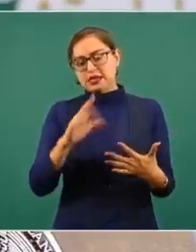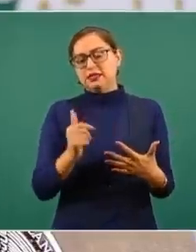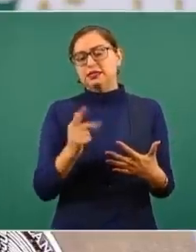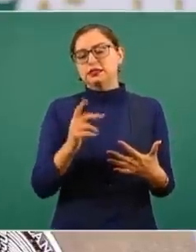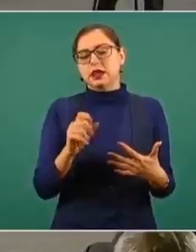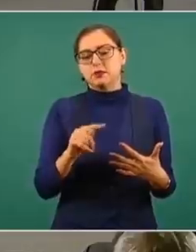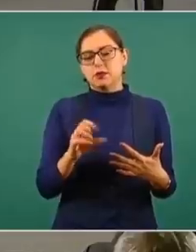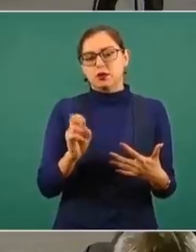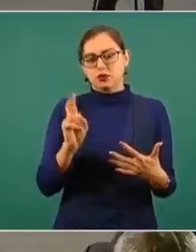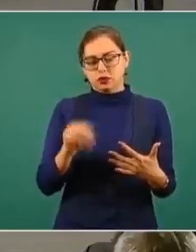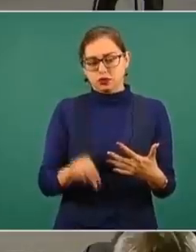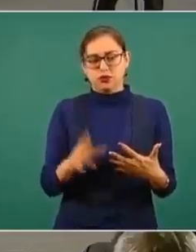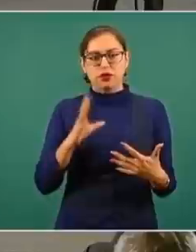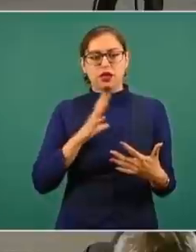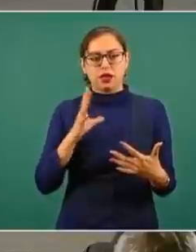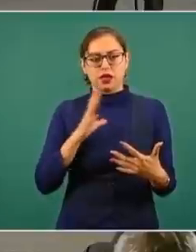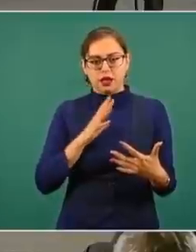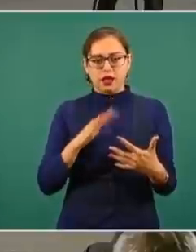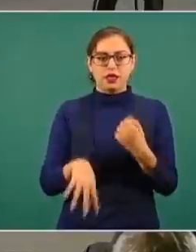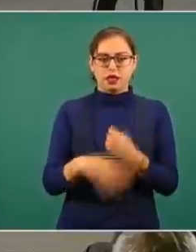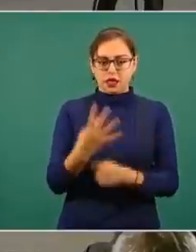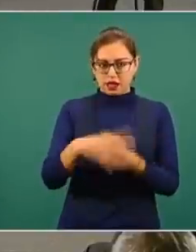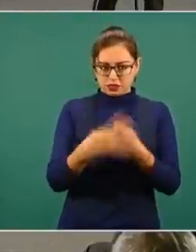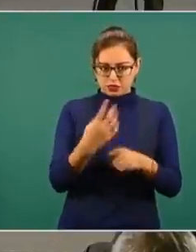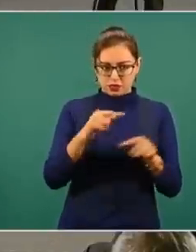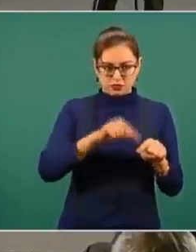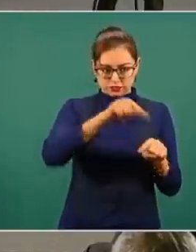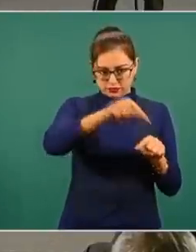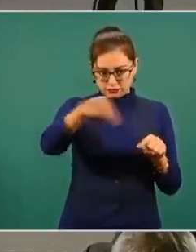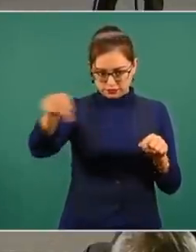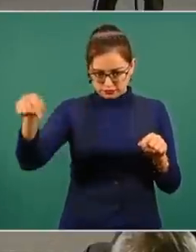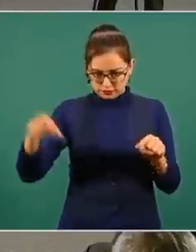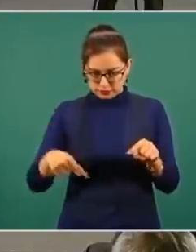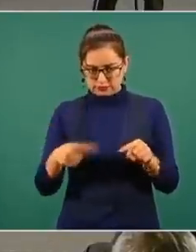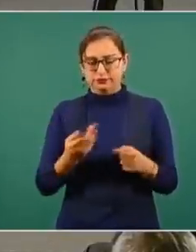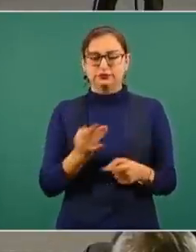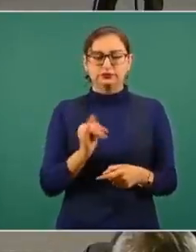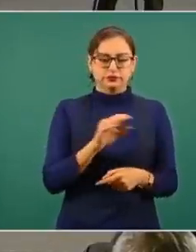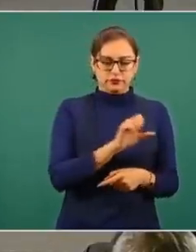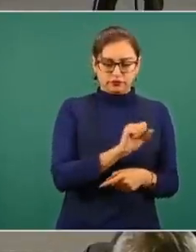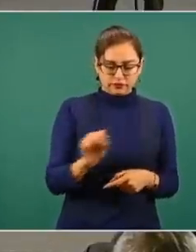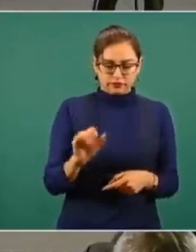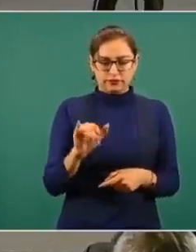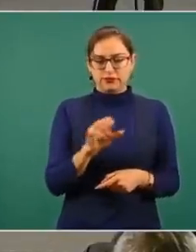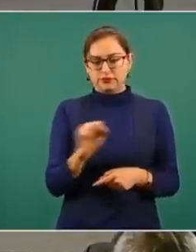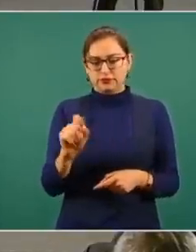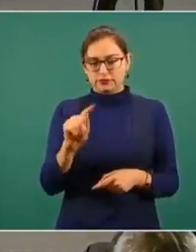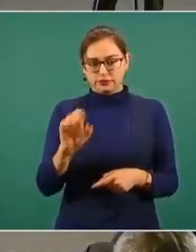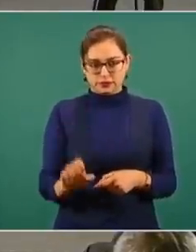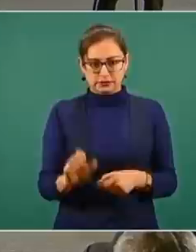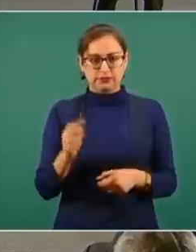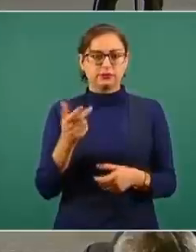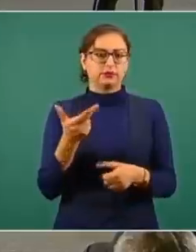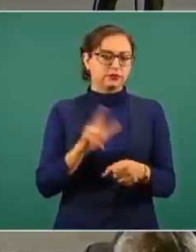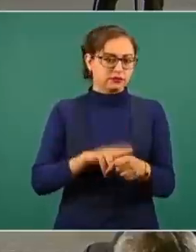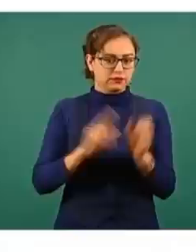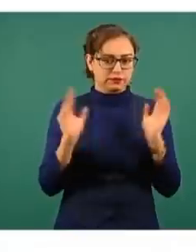Tenemos la siguiente, por favor. Tenemos 14 puntos entre el IMSS, Issste, unidades médicas.